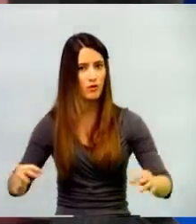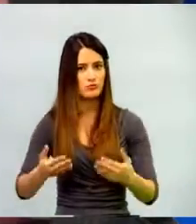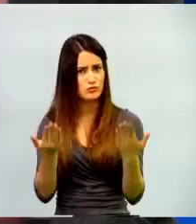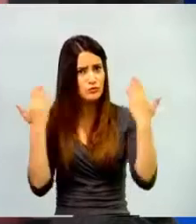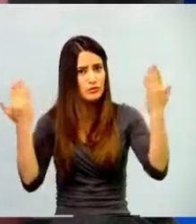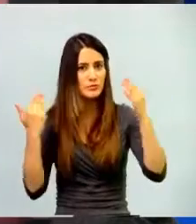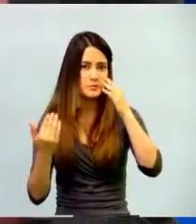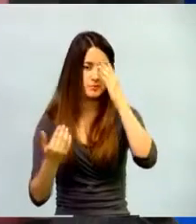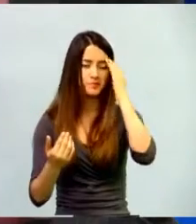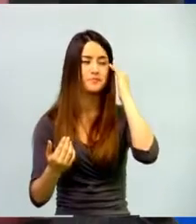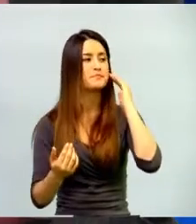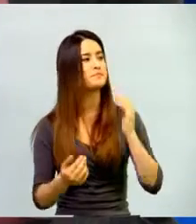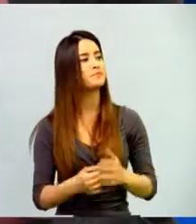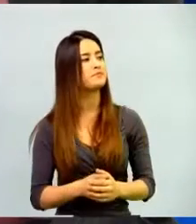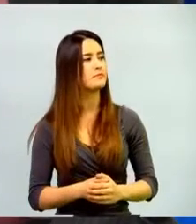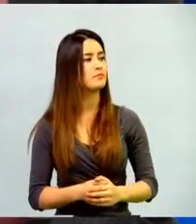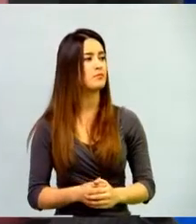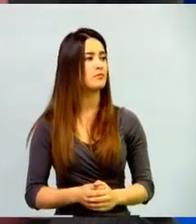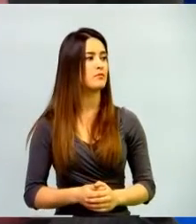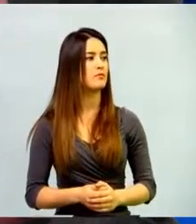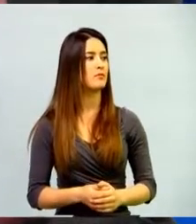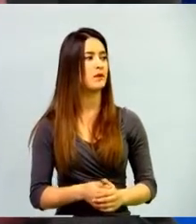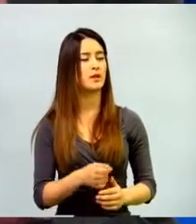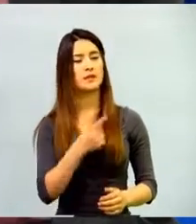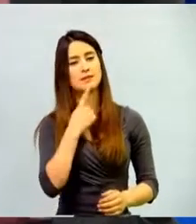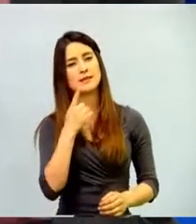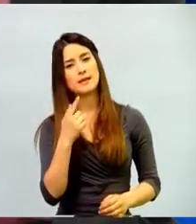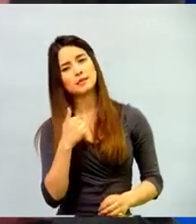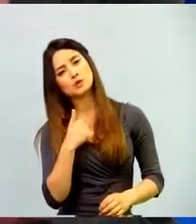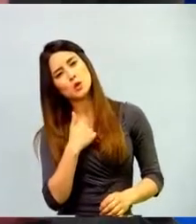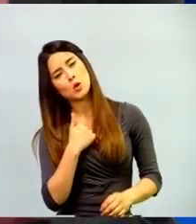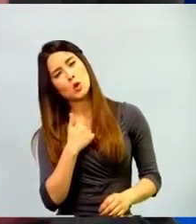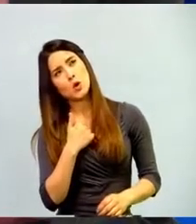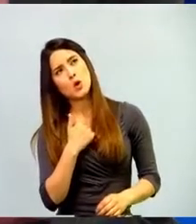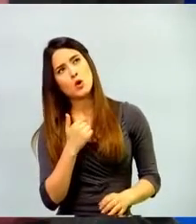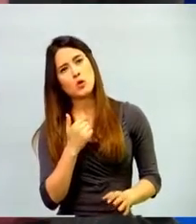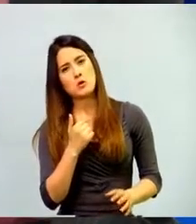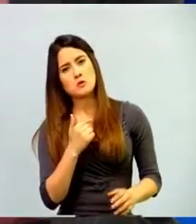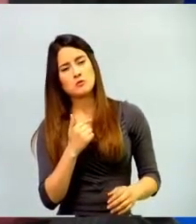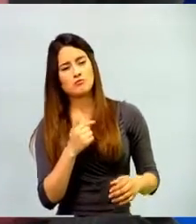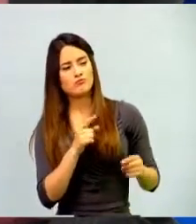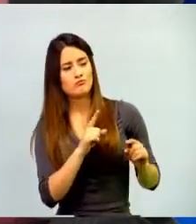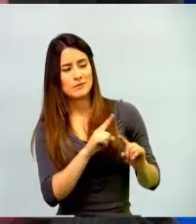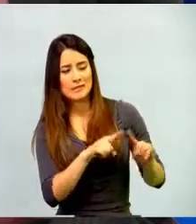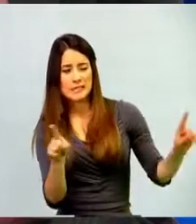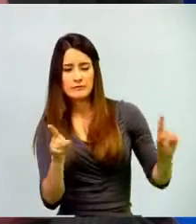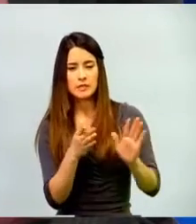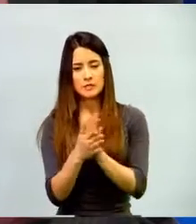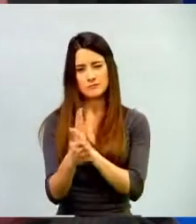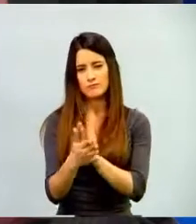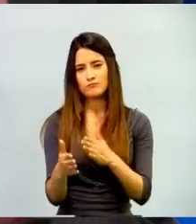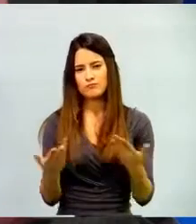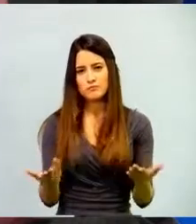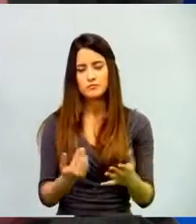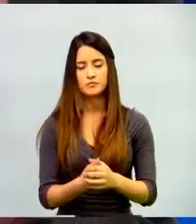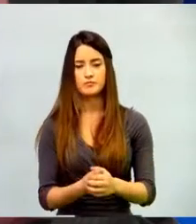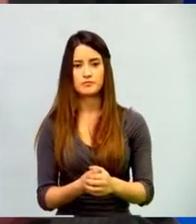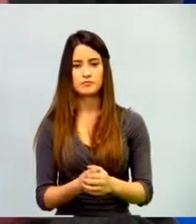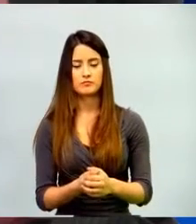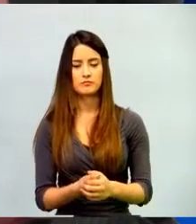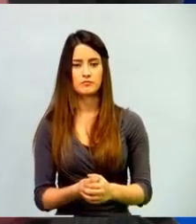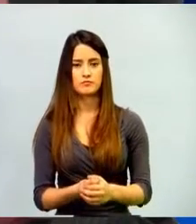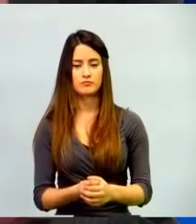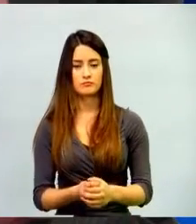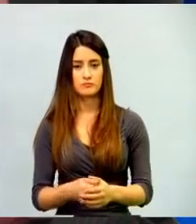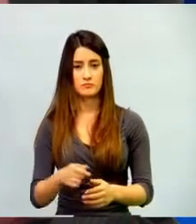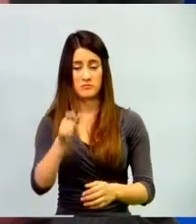creo que puedo discrepar un poquito tal vez en el sentido en el que tal vez los docentes tienen, perdón,